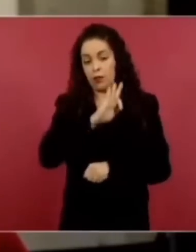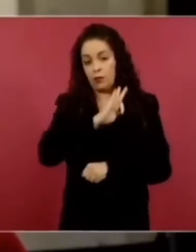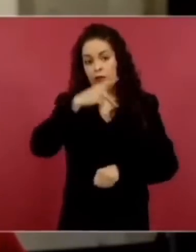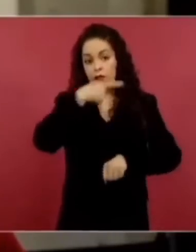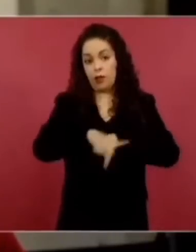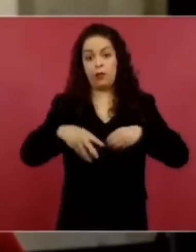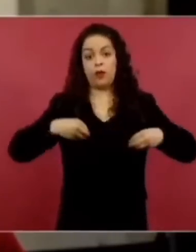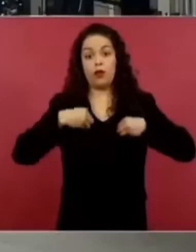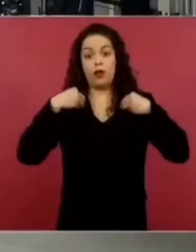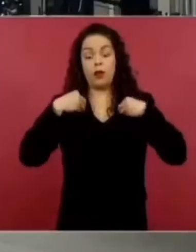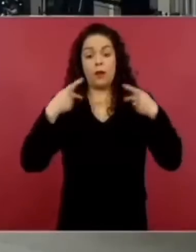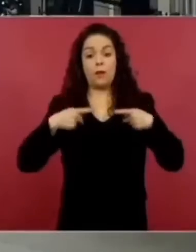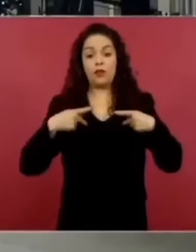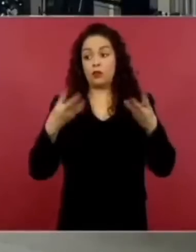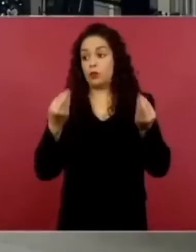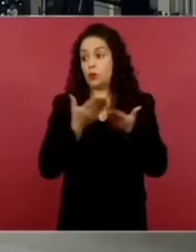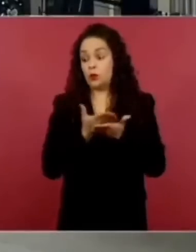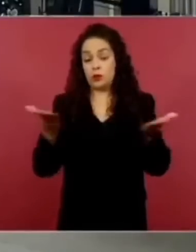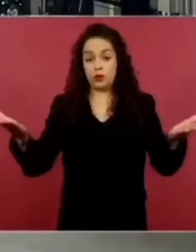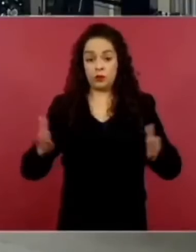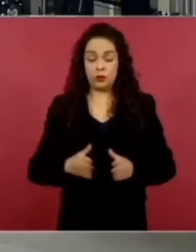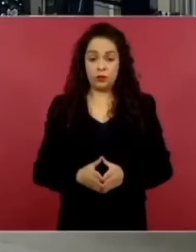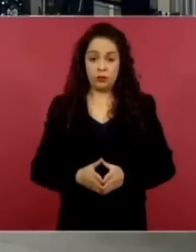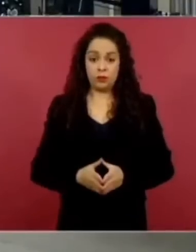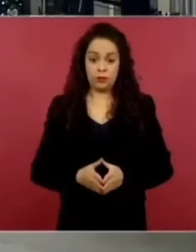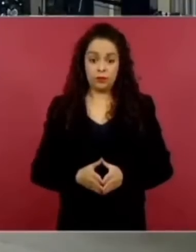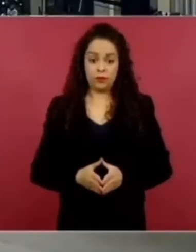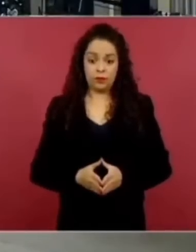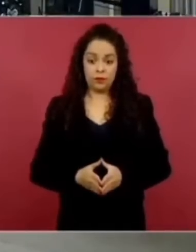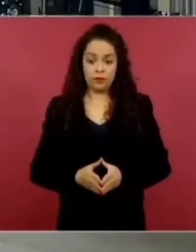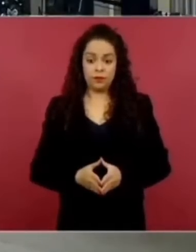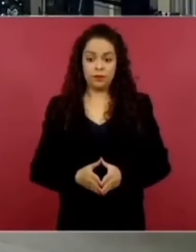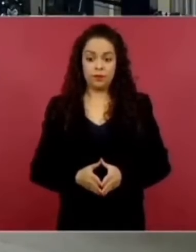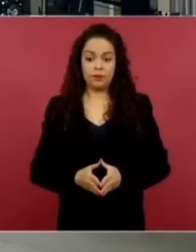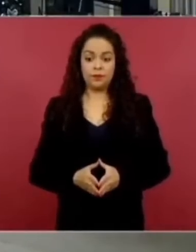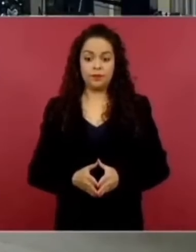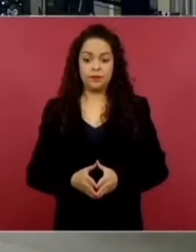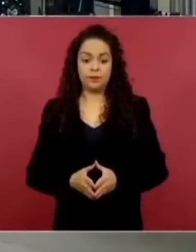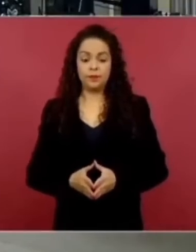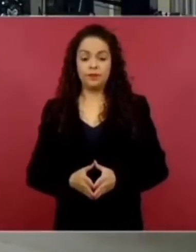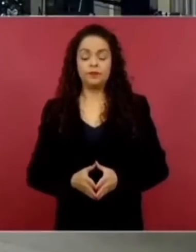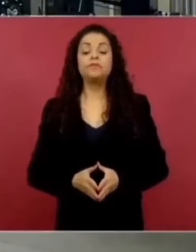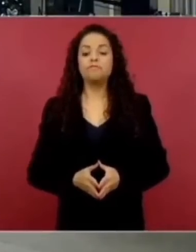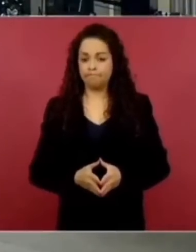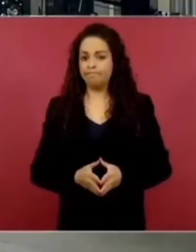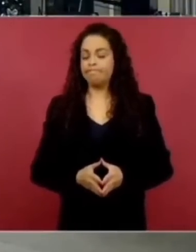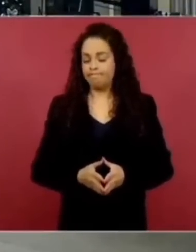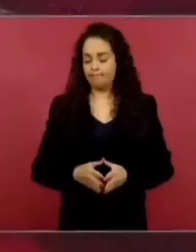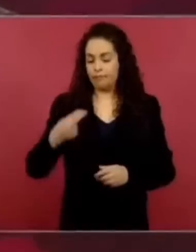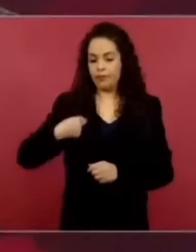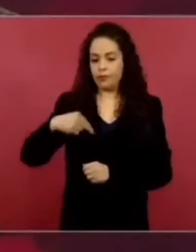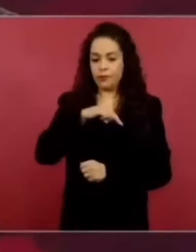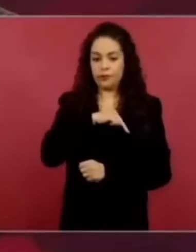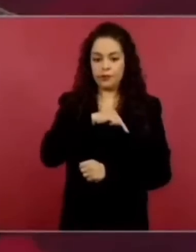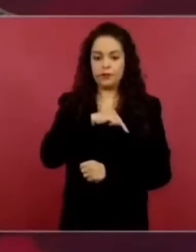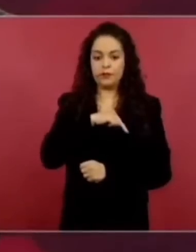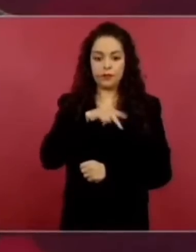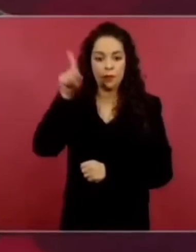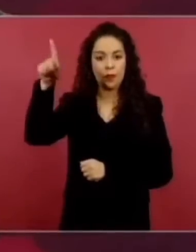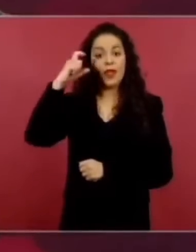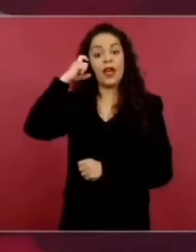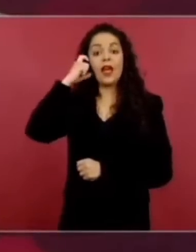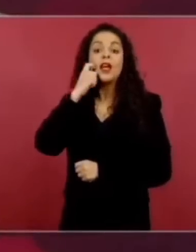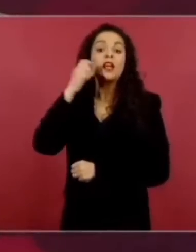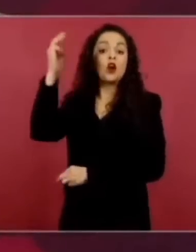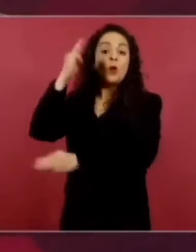de muchas personas. Sí, pues estamos trabajando en la montaña, en Guerrero.